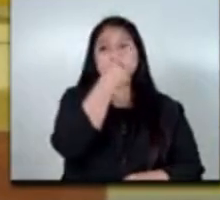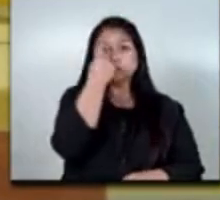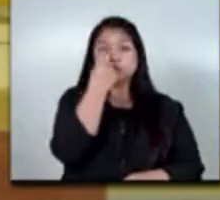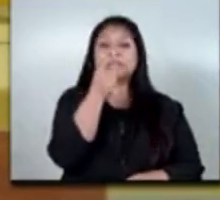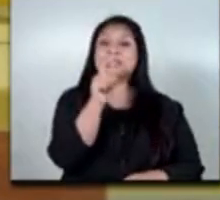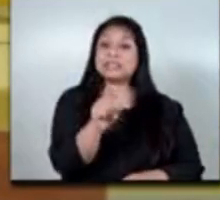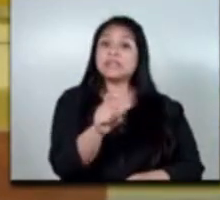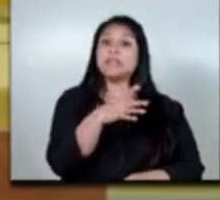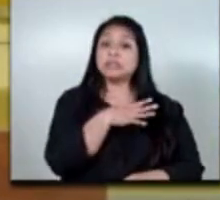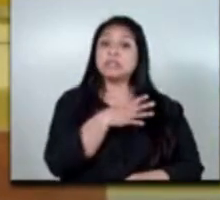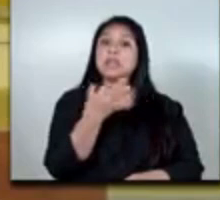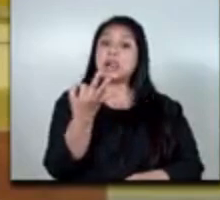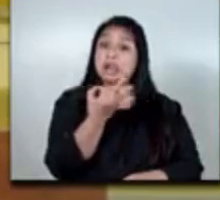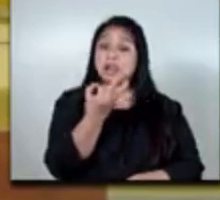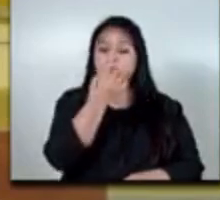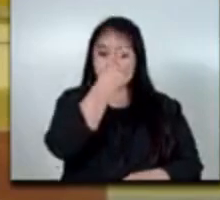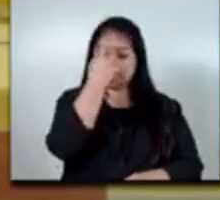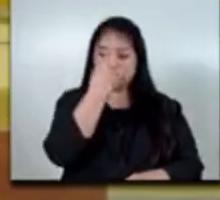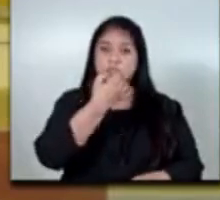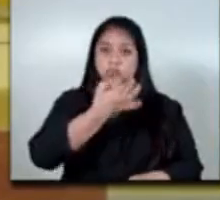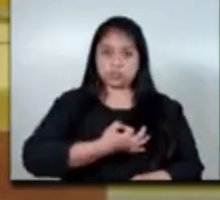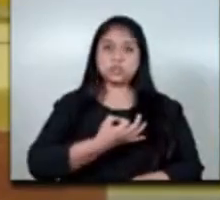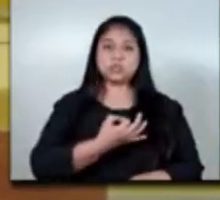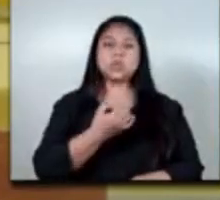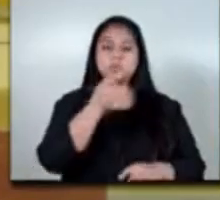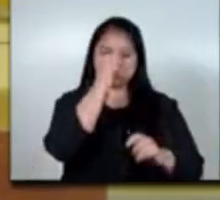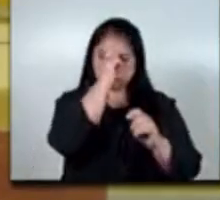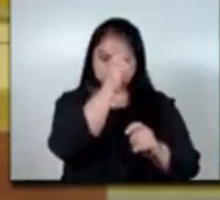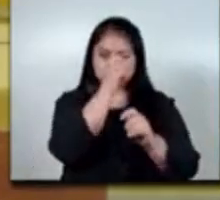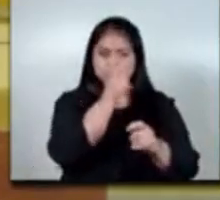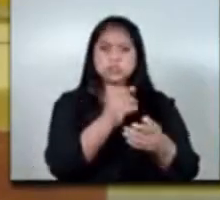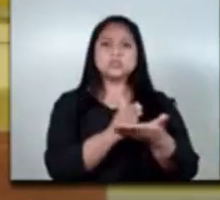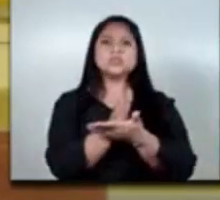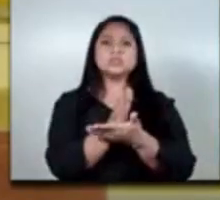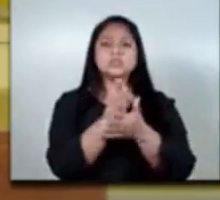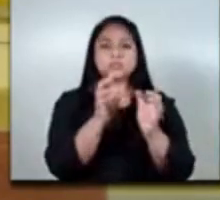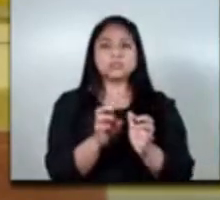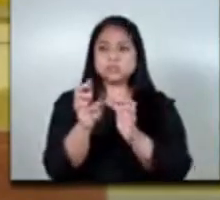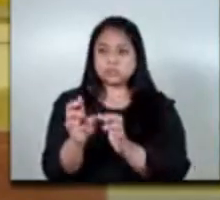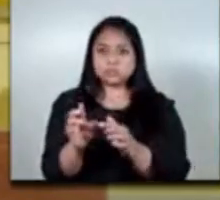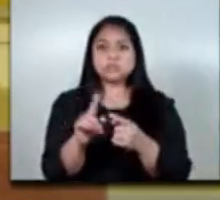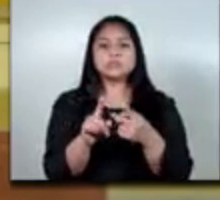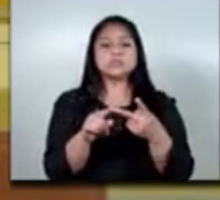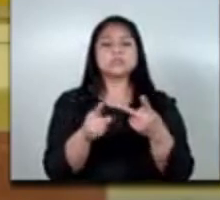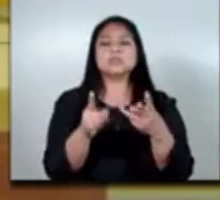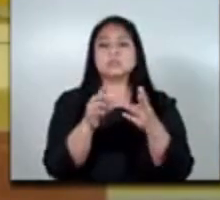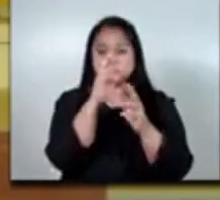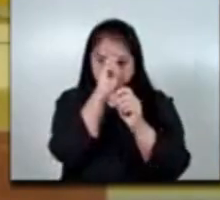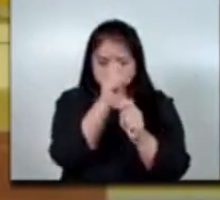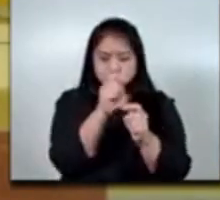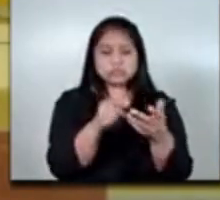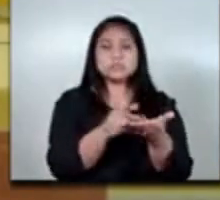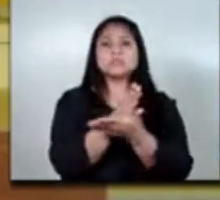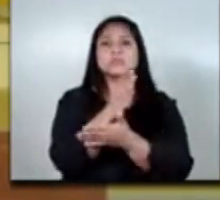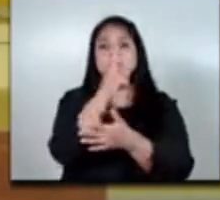tener la calidad de ser un trabajo digno donde se respeten los derechos de las personas donde se respeten los derechos laborales